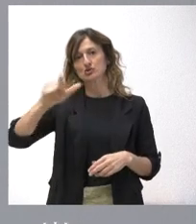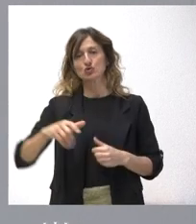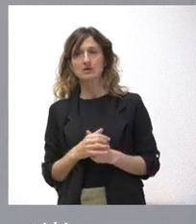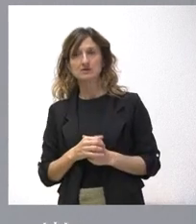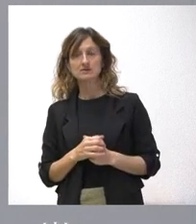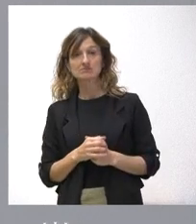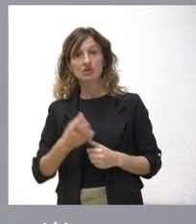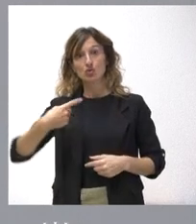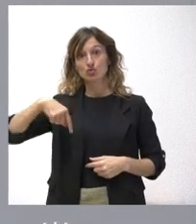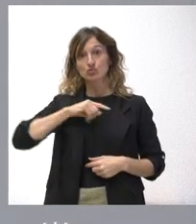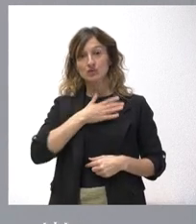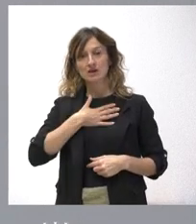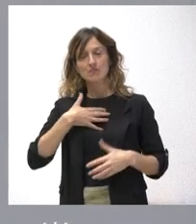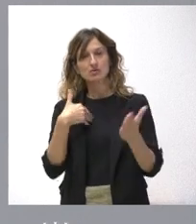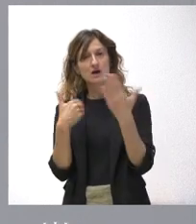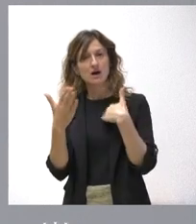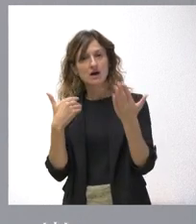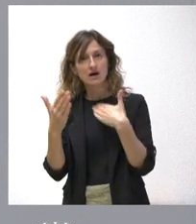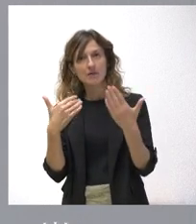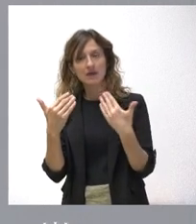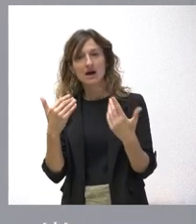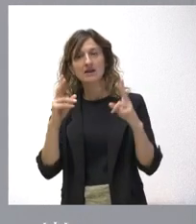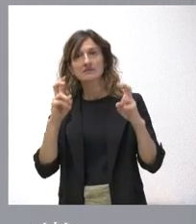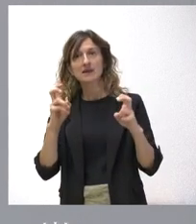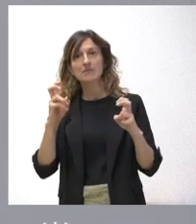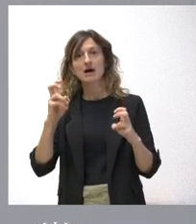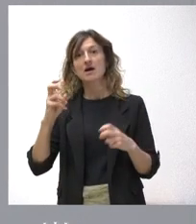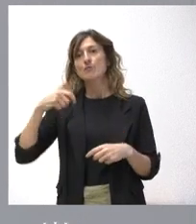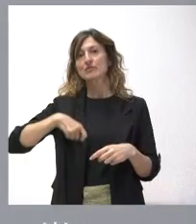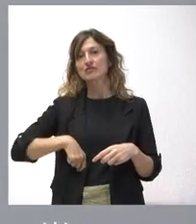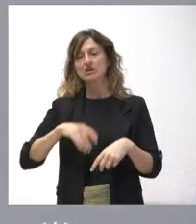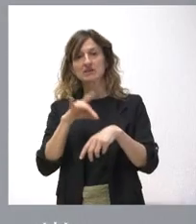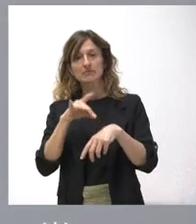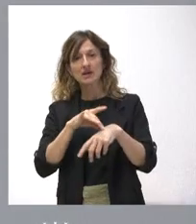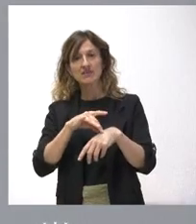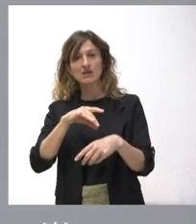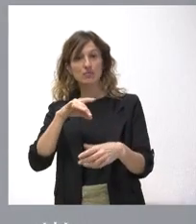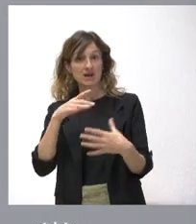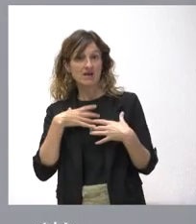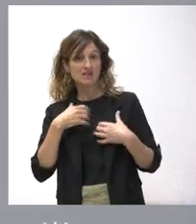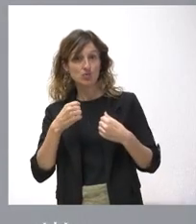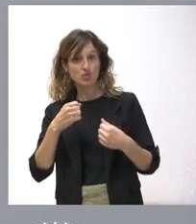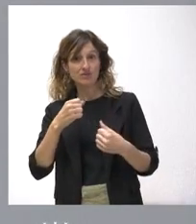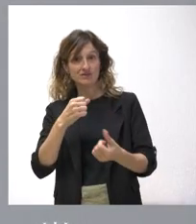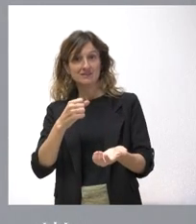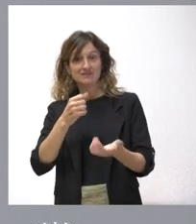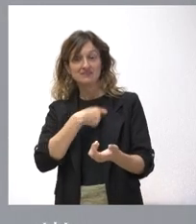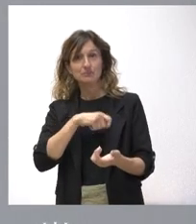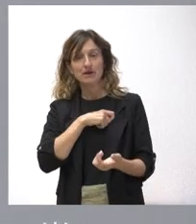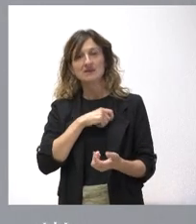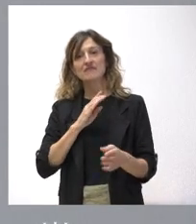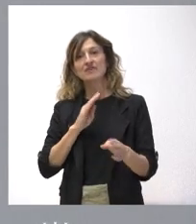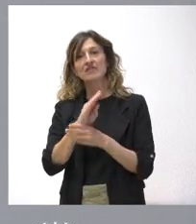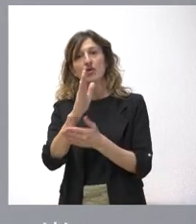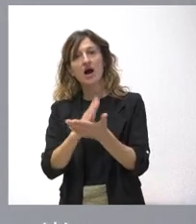Nosotros queremos que se hable de disposición de profesionales sanitarios para el sistema sanitario español, que se hable de financiación autonómica